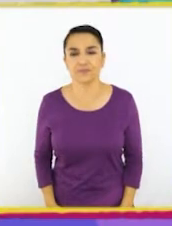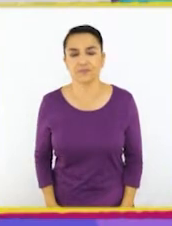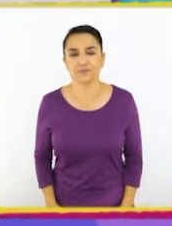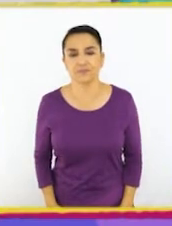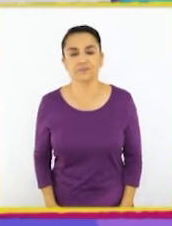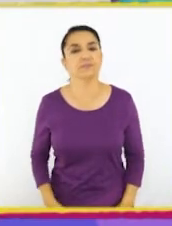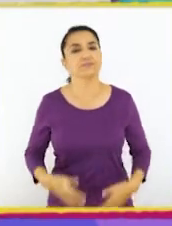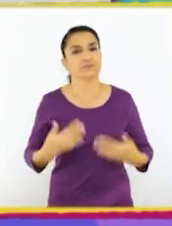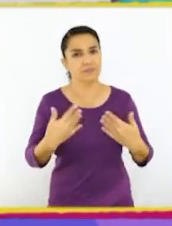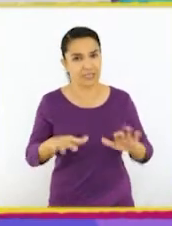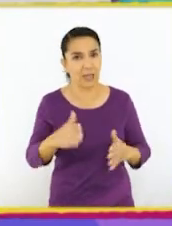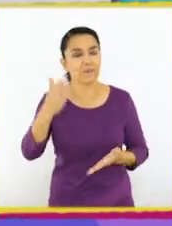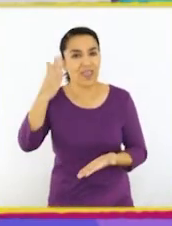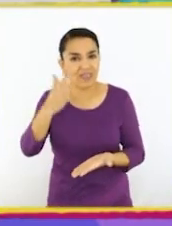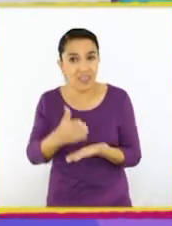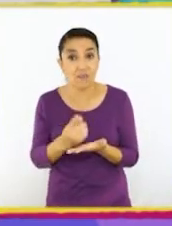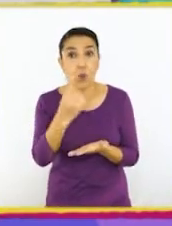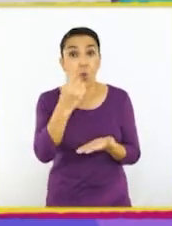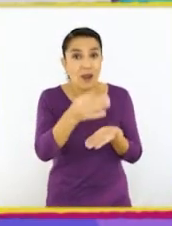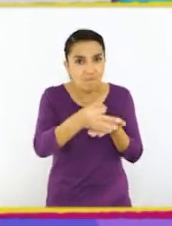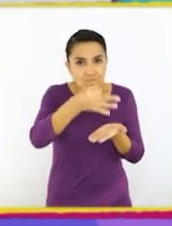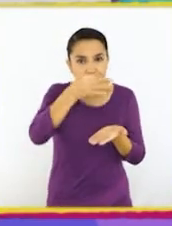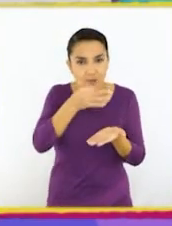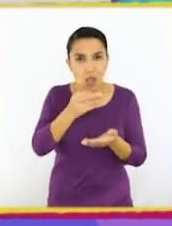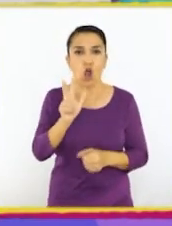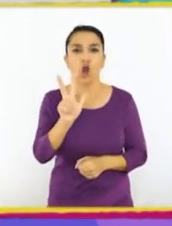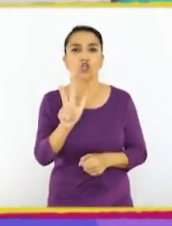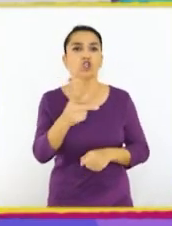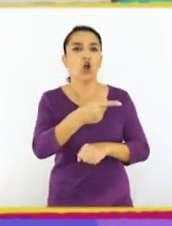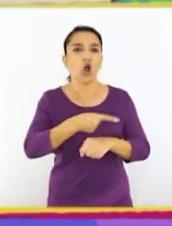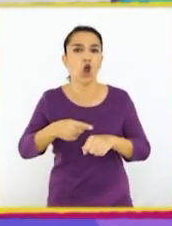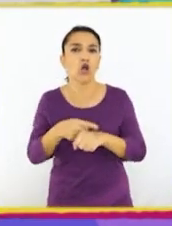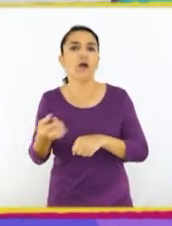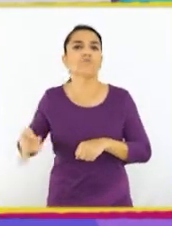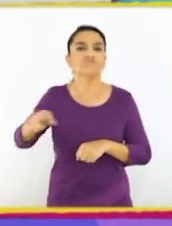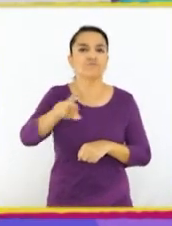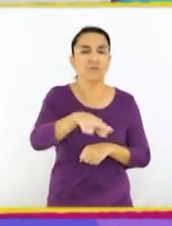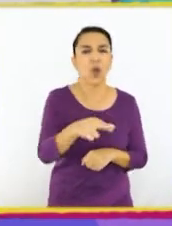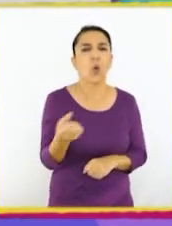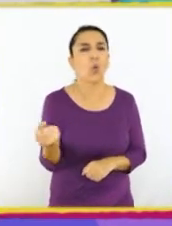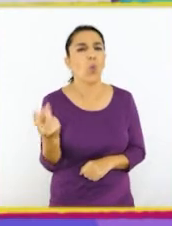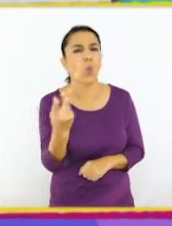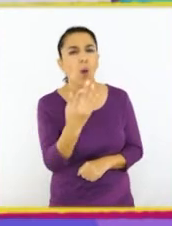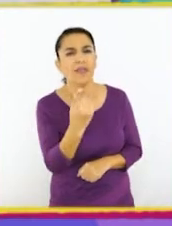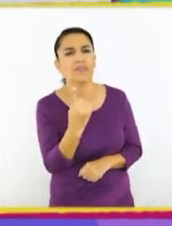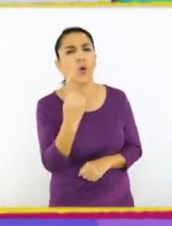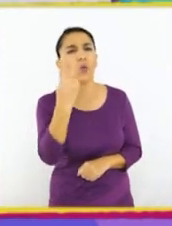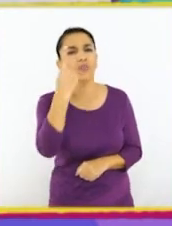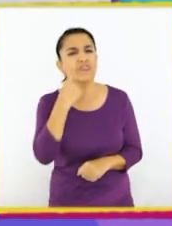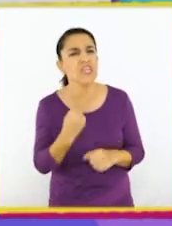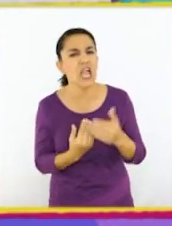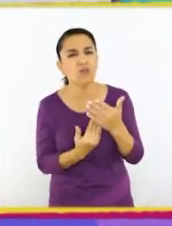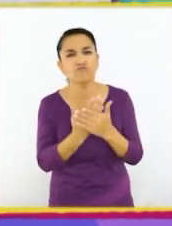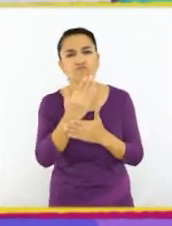si le dijo que tenía que tomar una pastilla cada ocho horas, ¿cuántas se tiene que tomar al día?